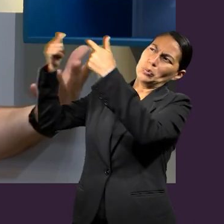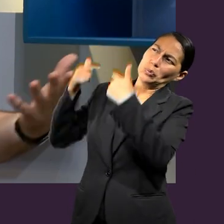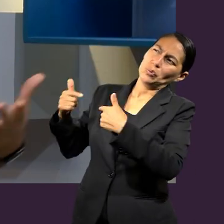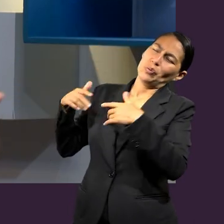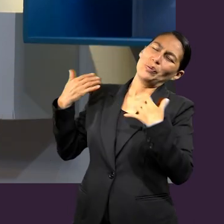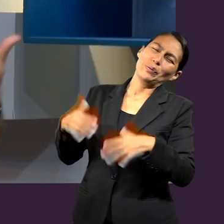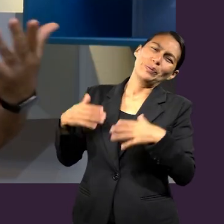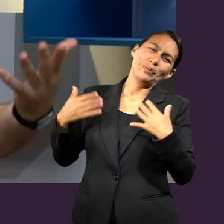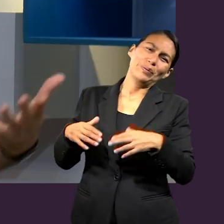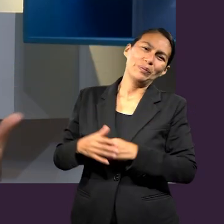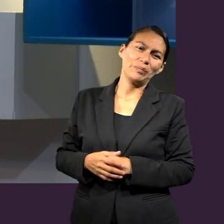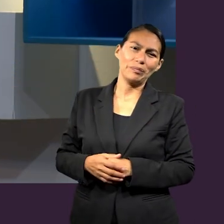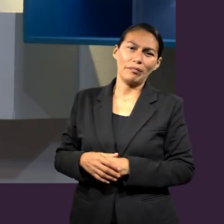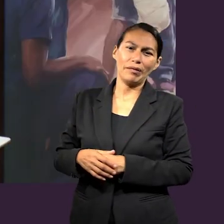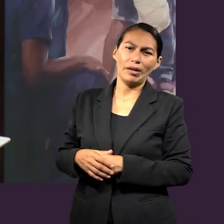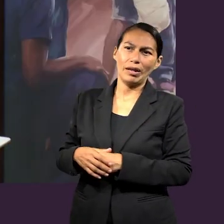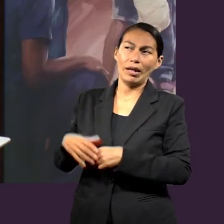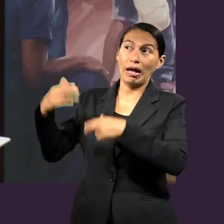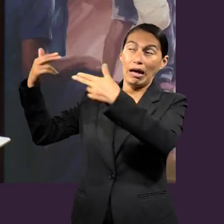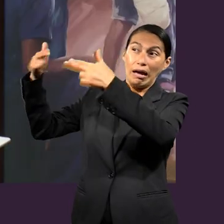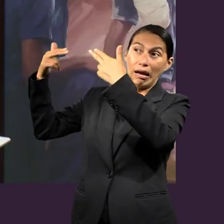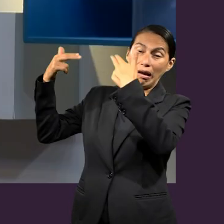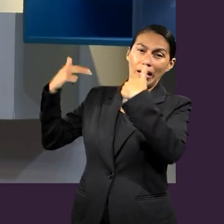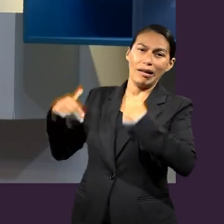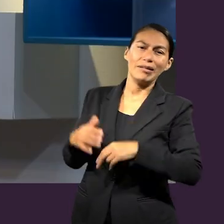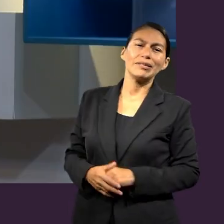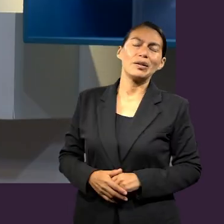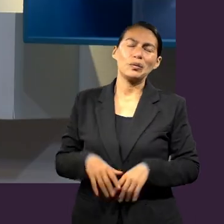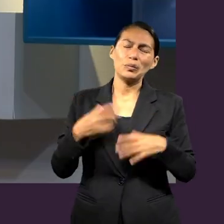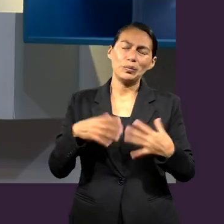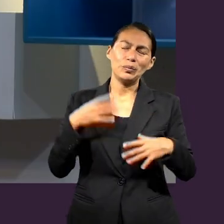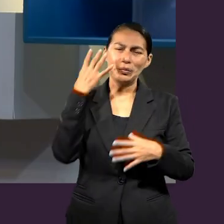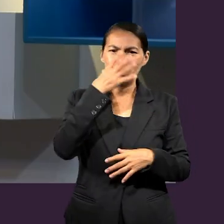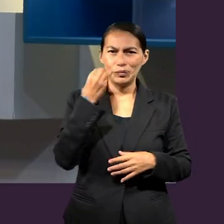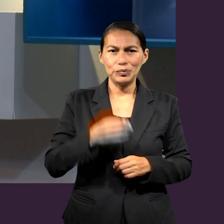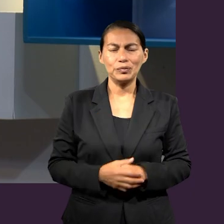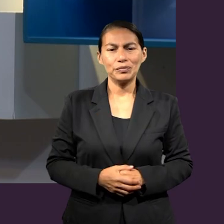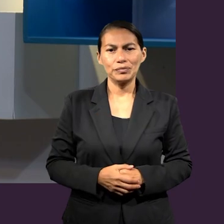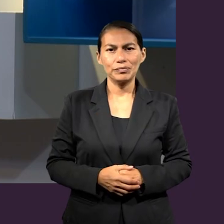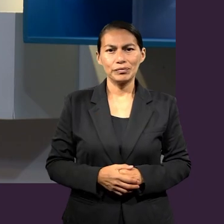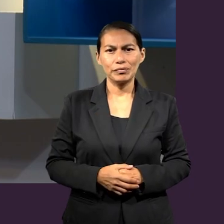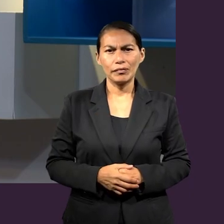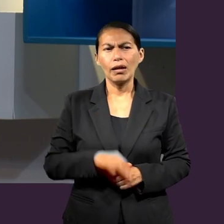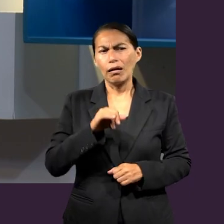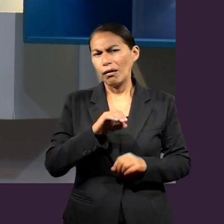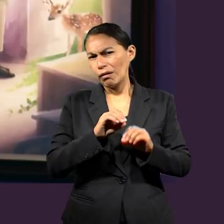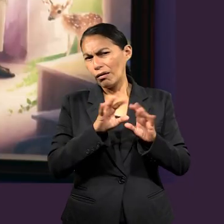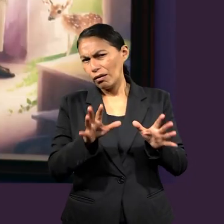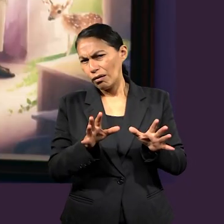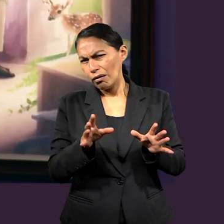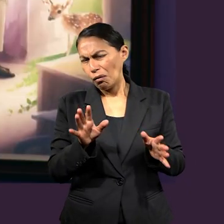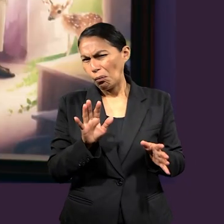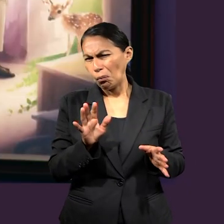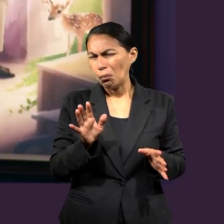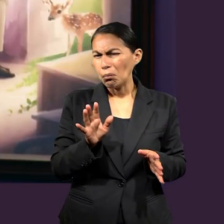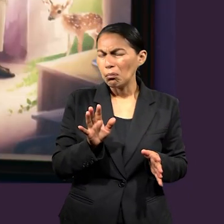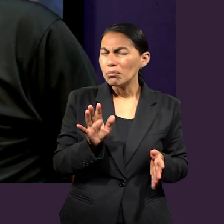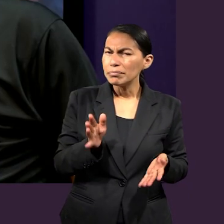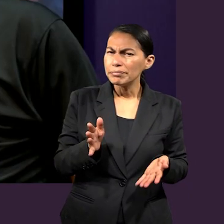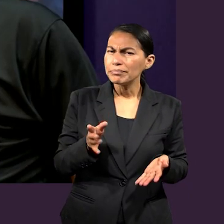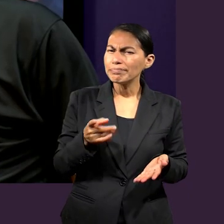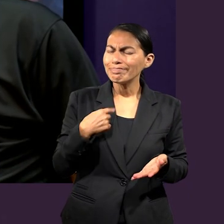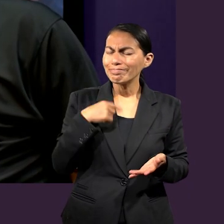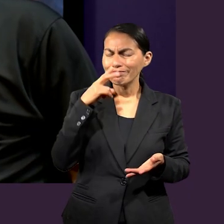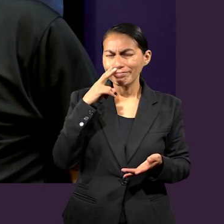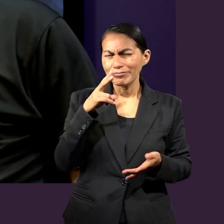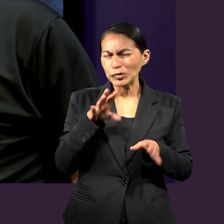magnífica en los cielos, en la tierra, sino que nosotros somos herencia de Dios. Yo lo veo como parte de un mecanismo, ¿no? Al final de